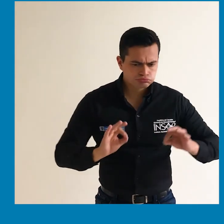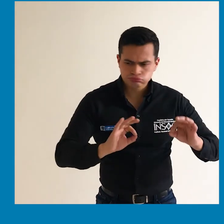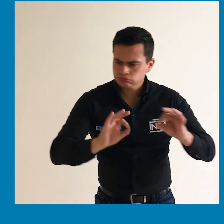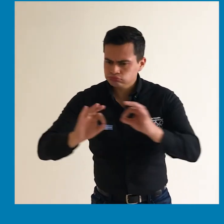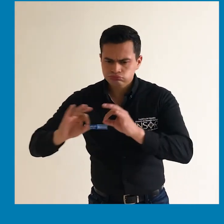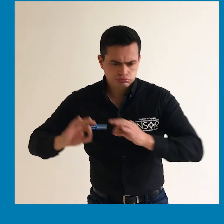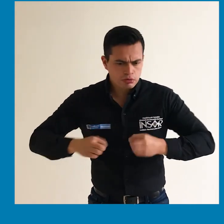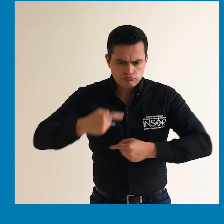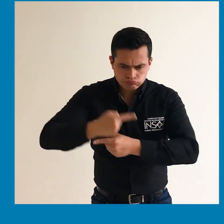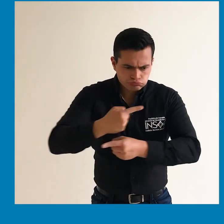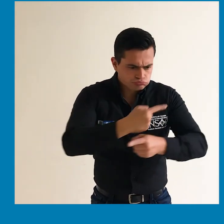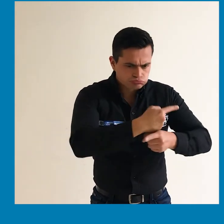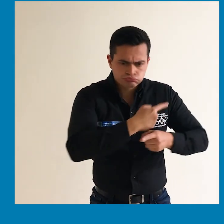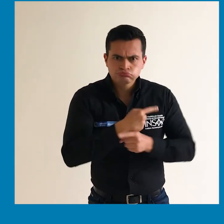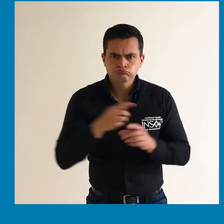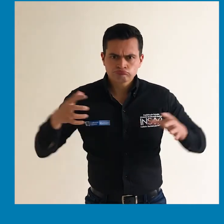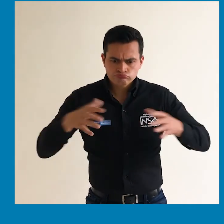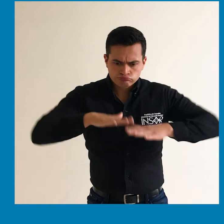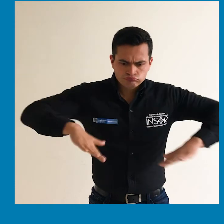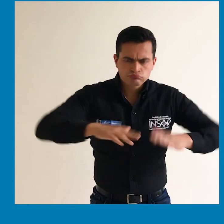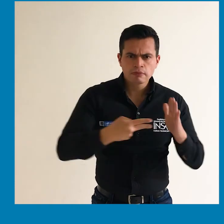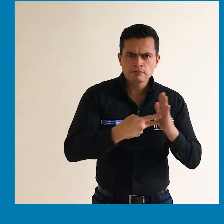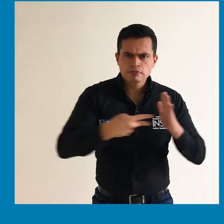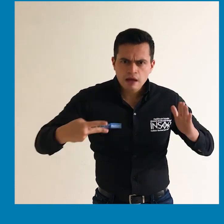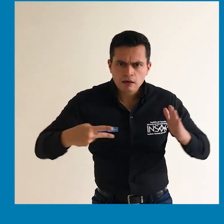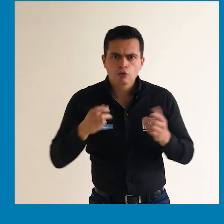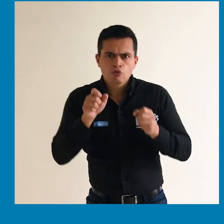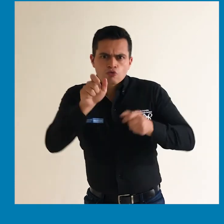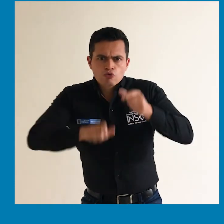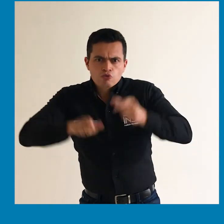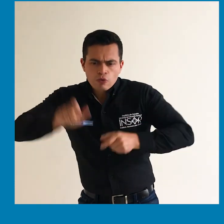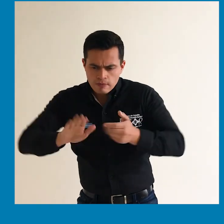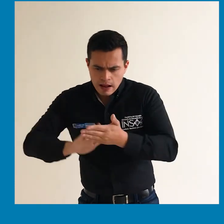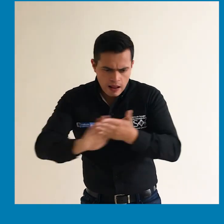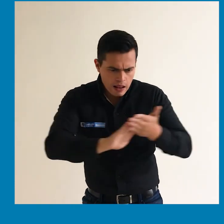Garantizar la capacidad técnica y humana para su funcionamiento.